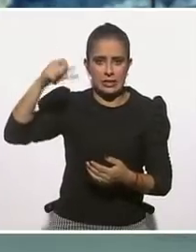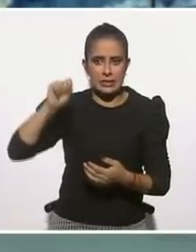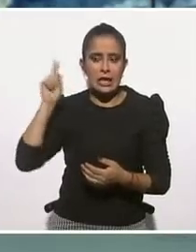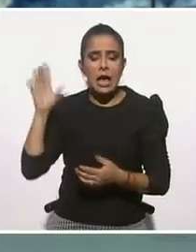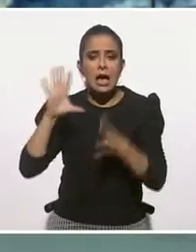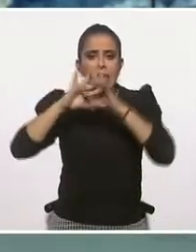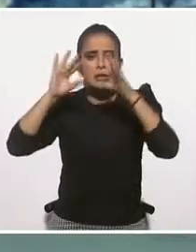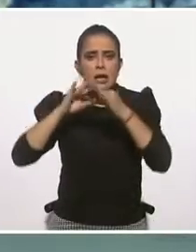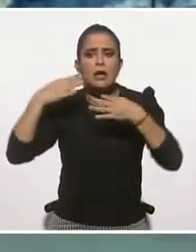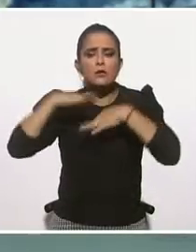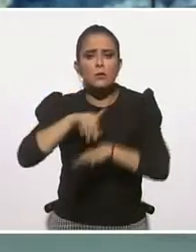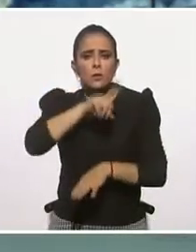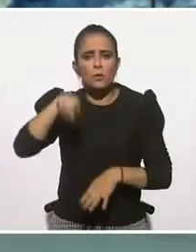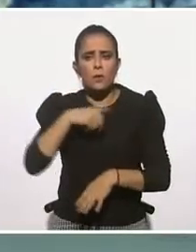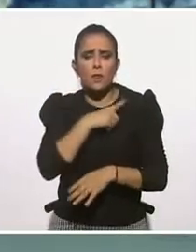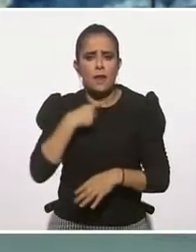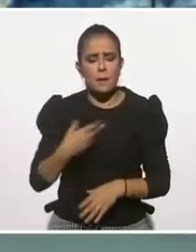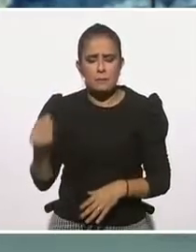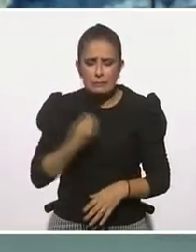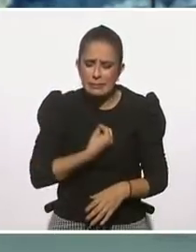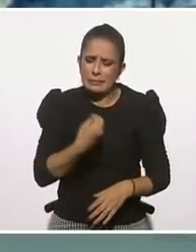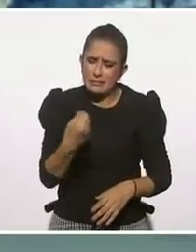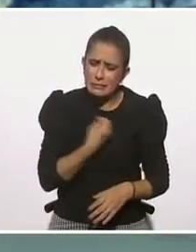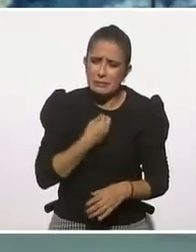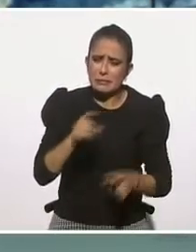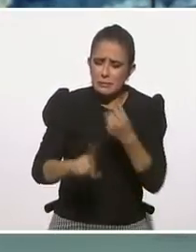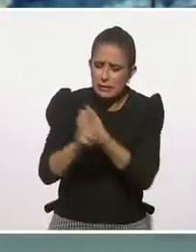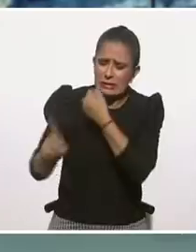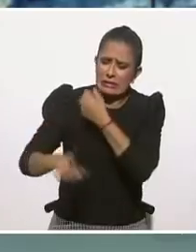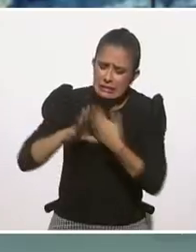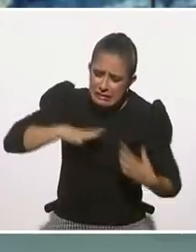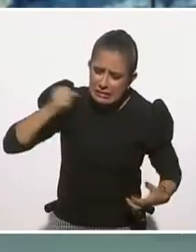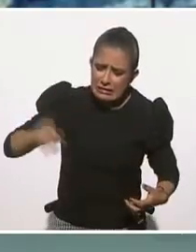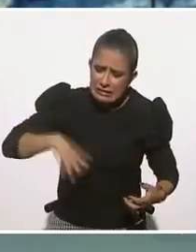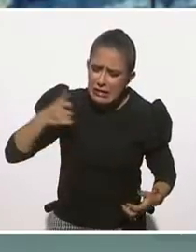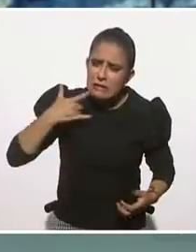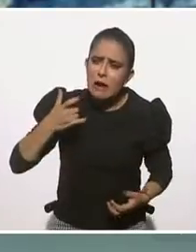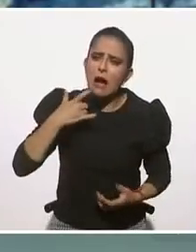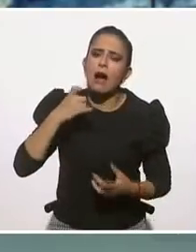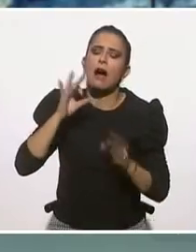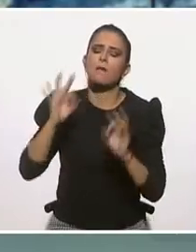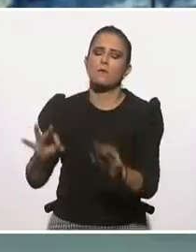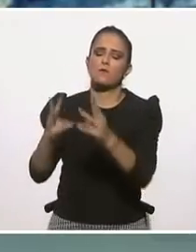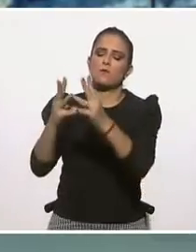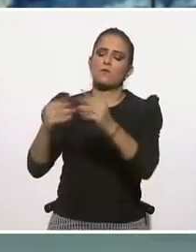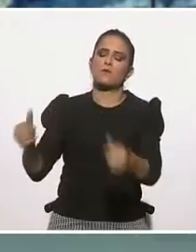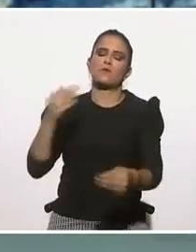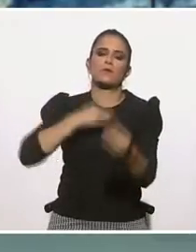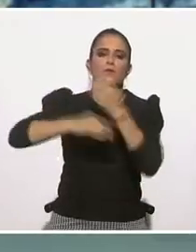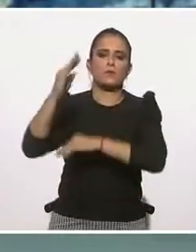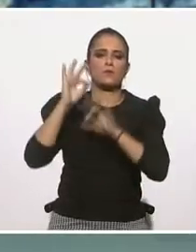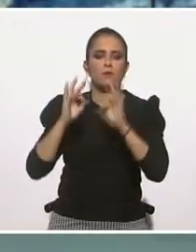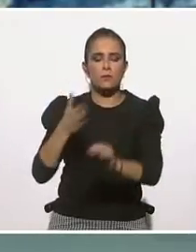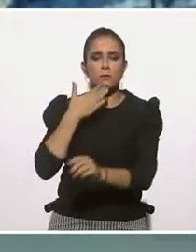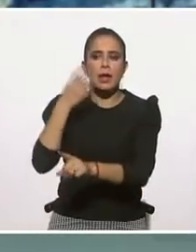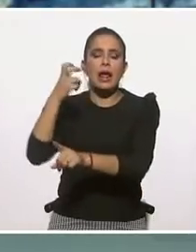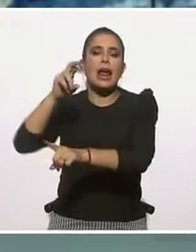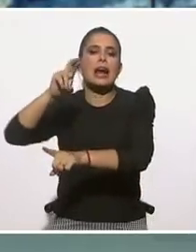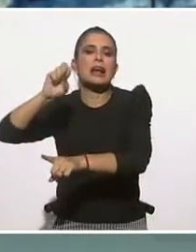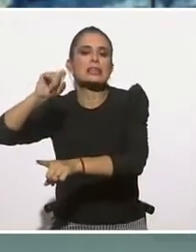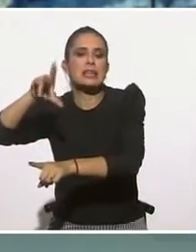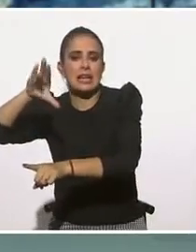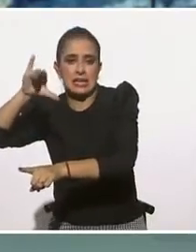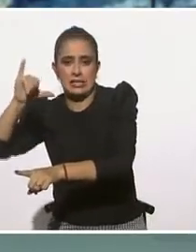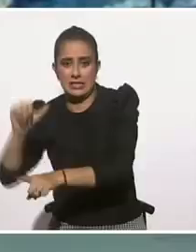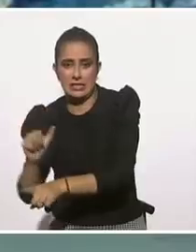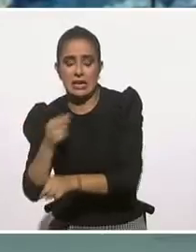la resistencia que te conduce a la resiliencia, que te conduce a la recuperación. Entonces, le puedes apostar a uno porque es más fácil que un